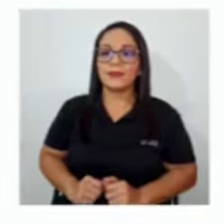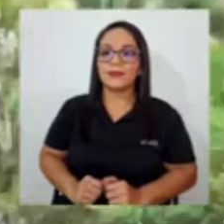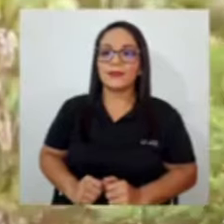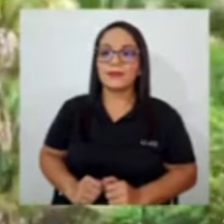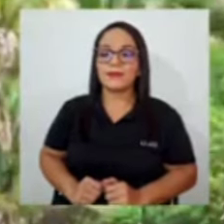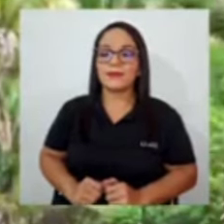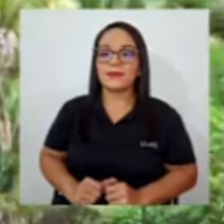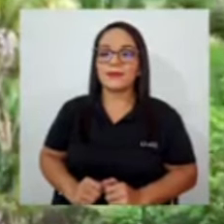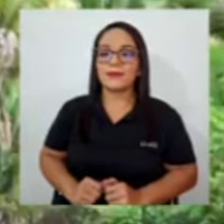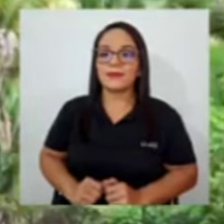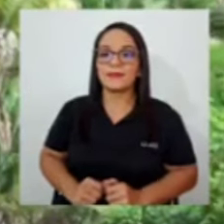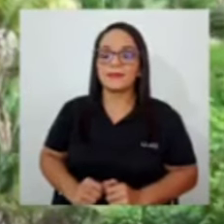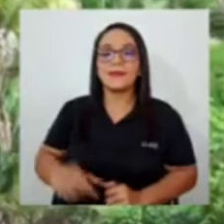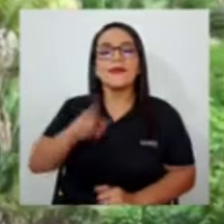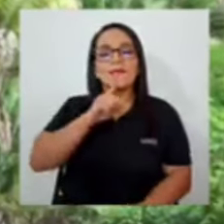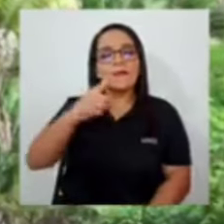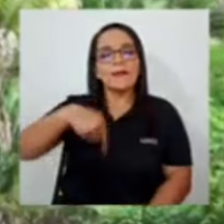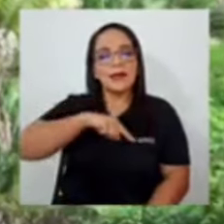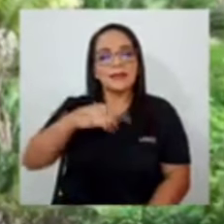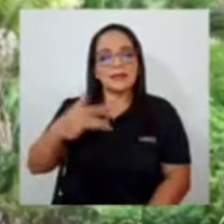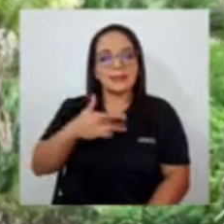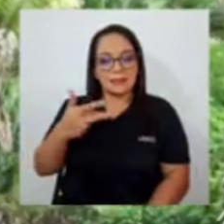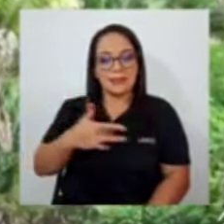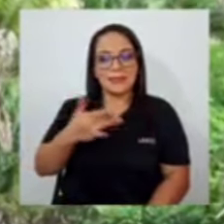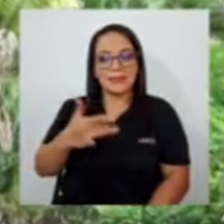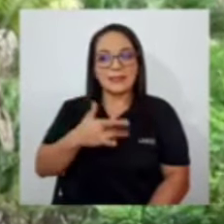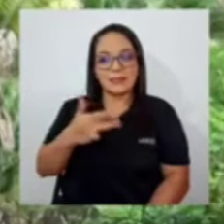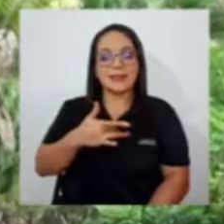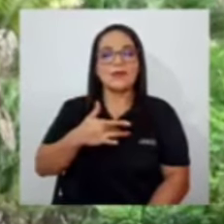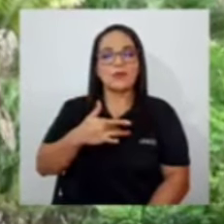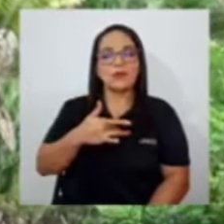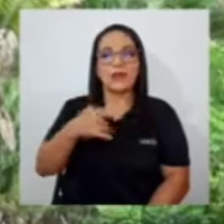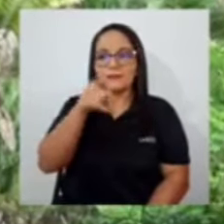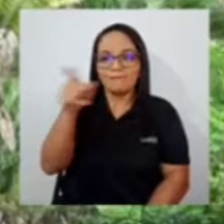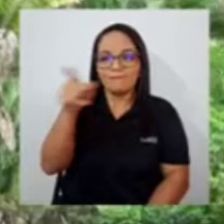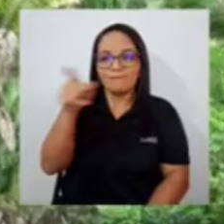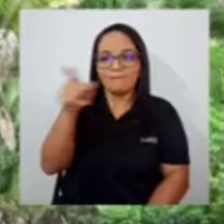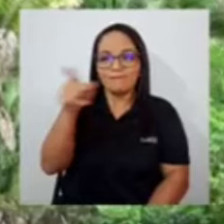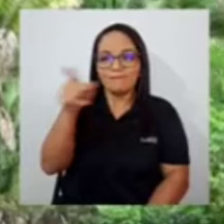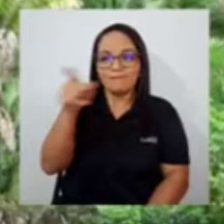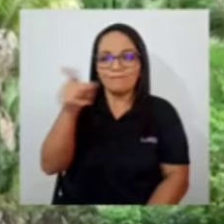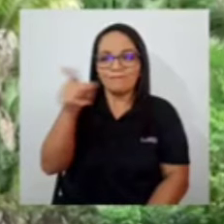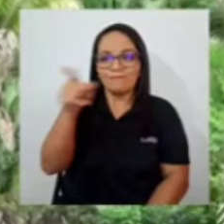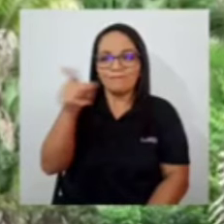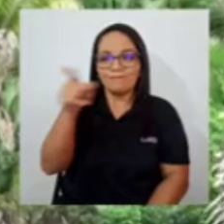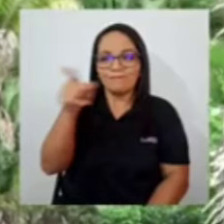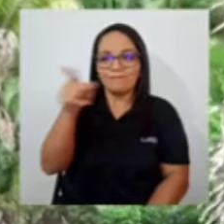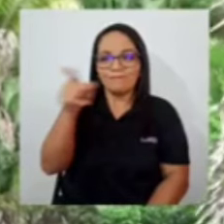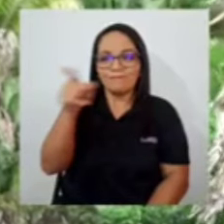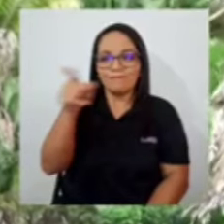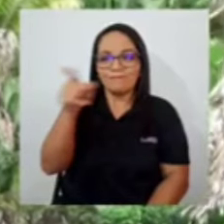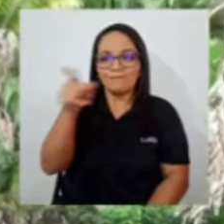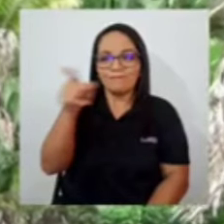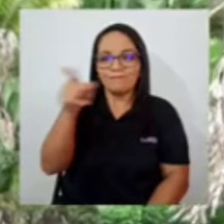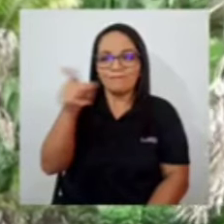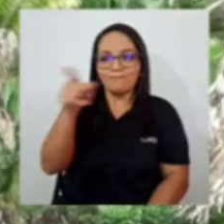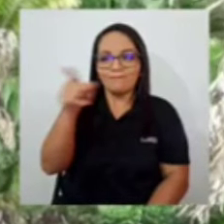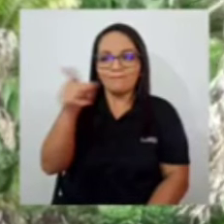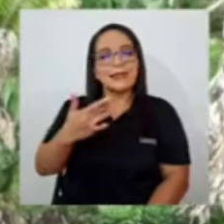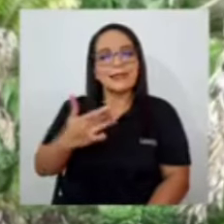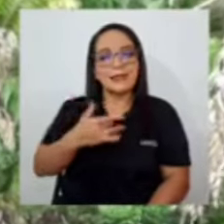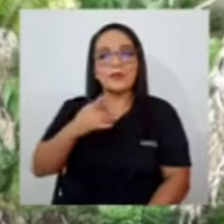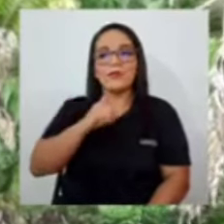Nos sentimos escuchados, sobre todo sentimos que hemos sido